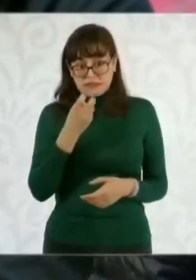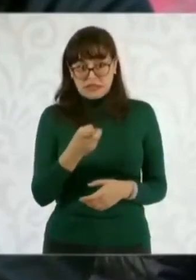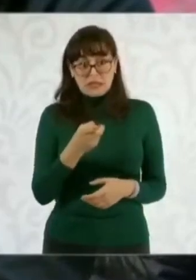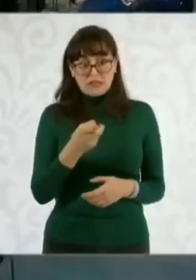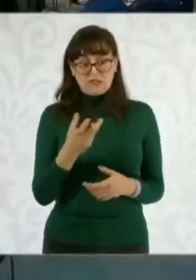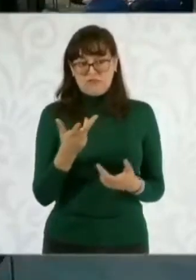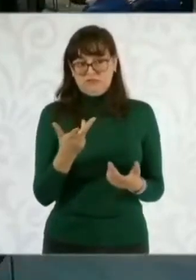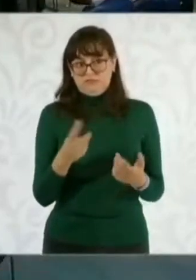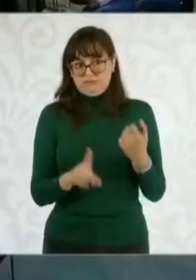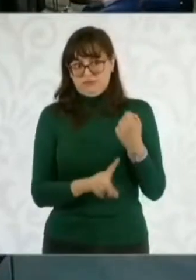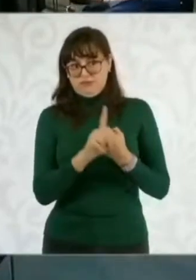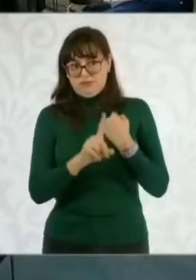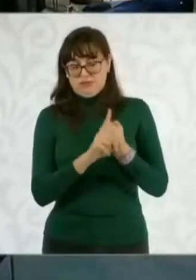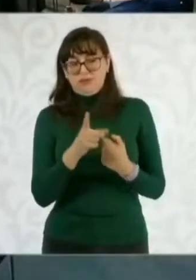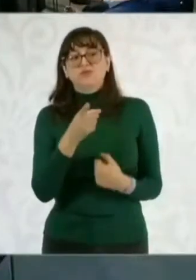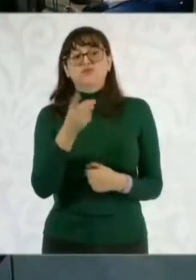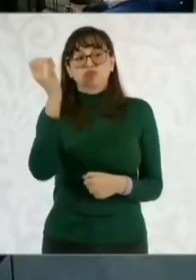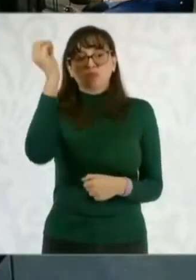INE?